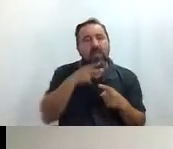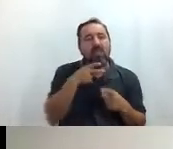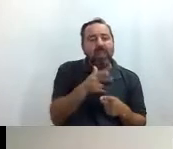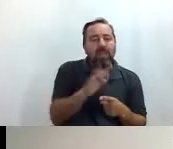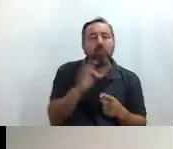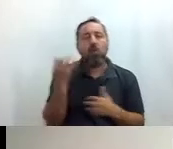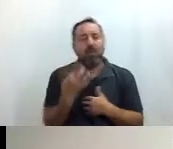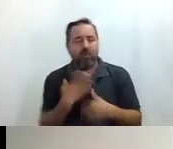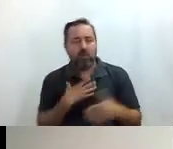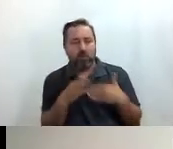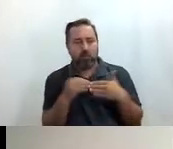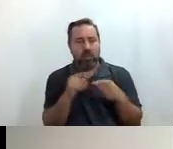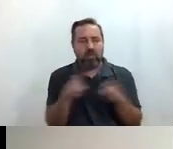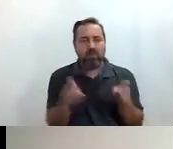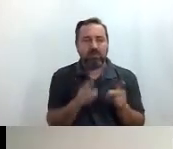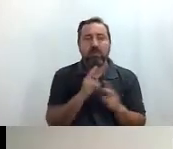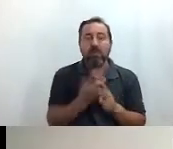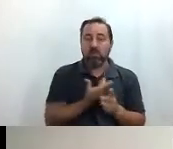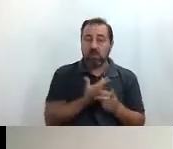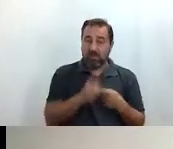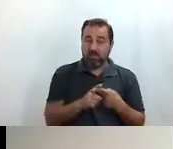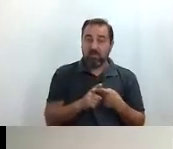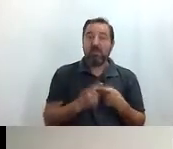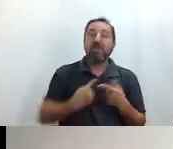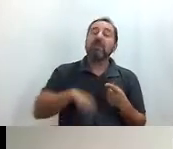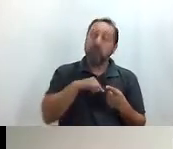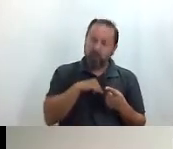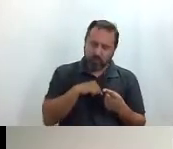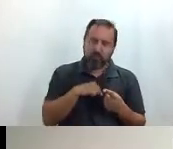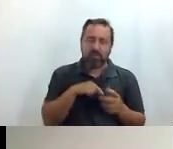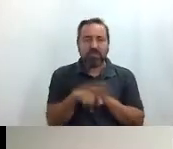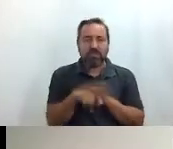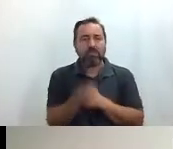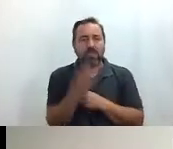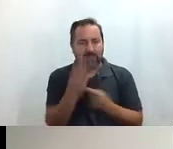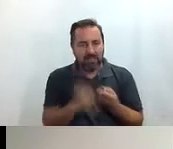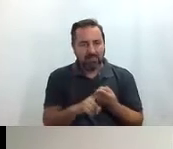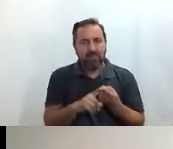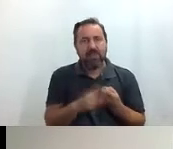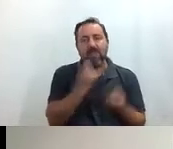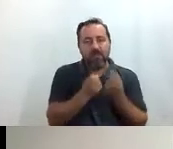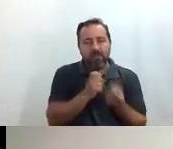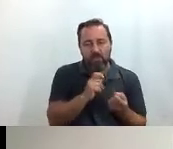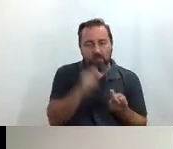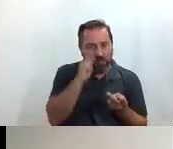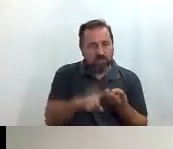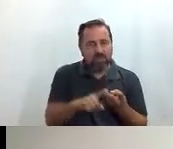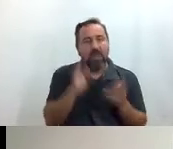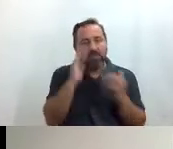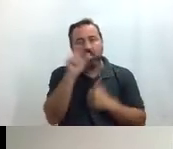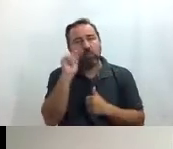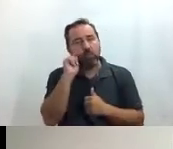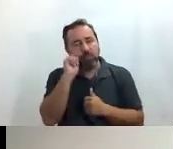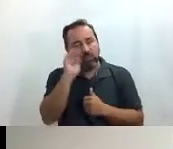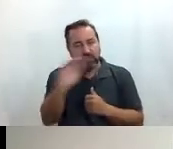usuarios de los servicios del Ayuntamiento y nosotros gestionamos tres la atención a información turística atención al turista extranjero